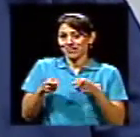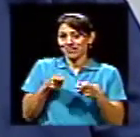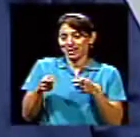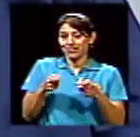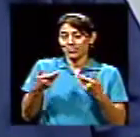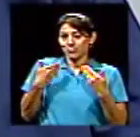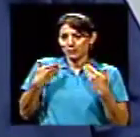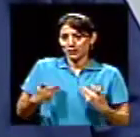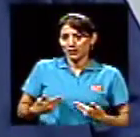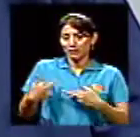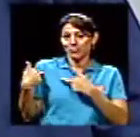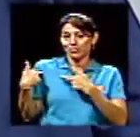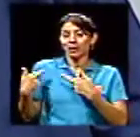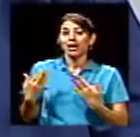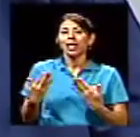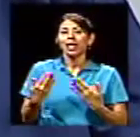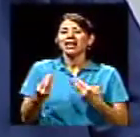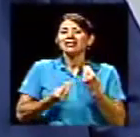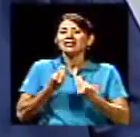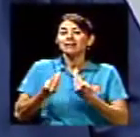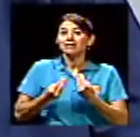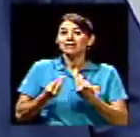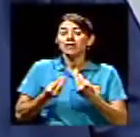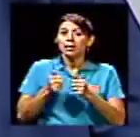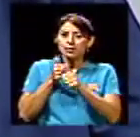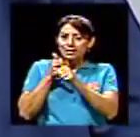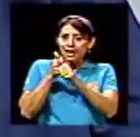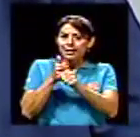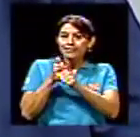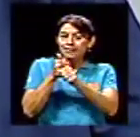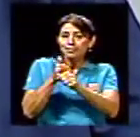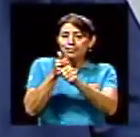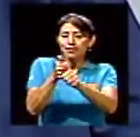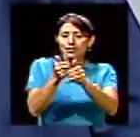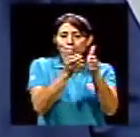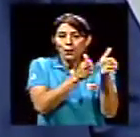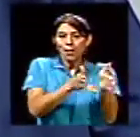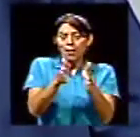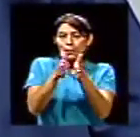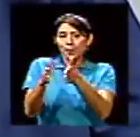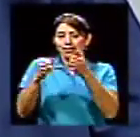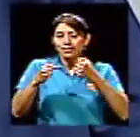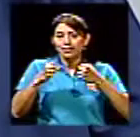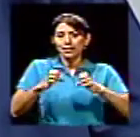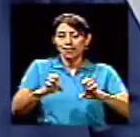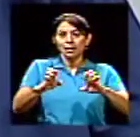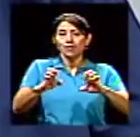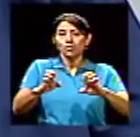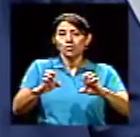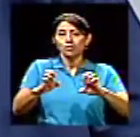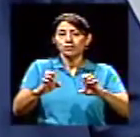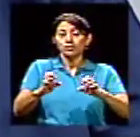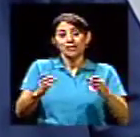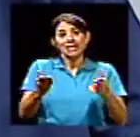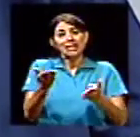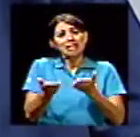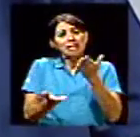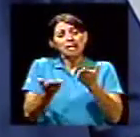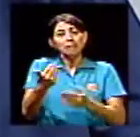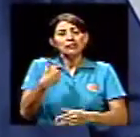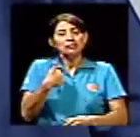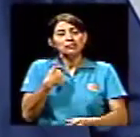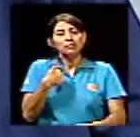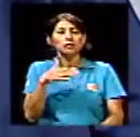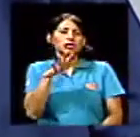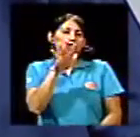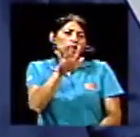básicamente es darle seguimiento al plan estratégico y tenemos tal vez unos cinco o